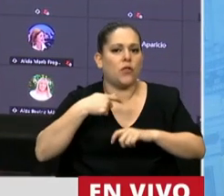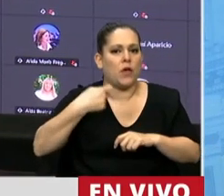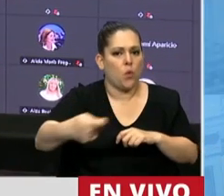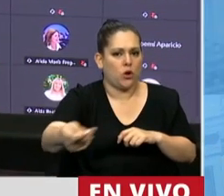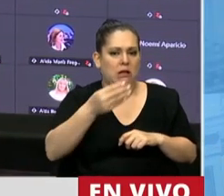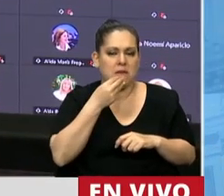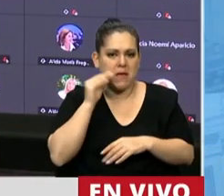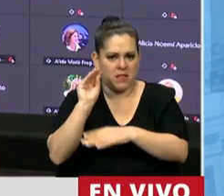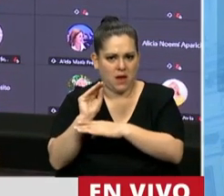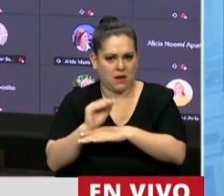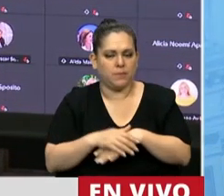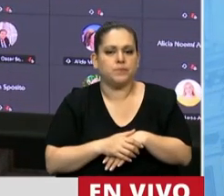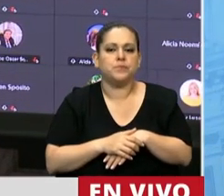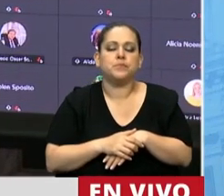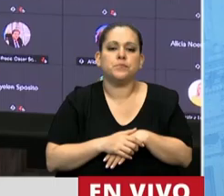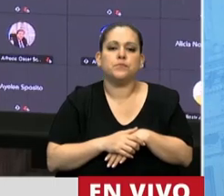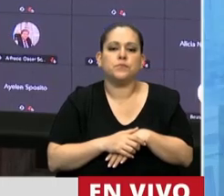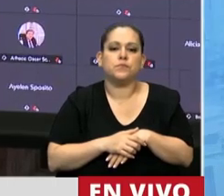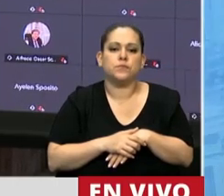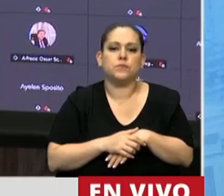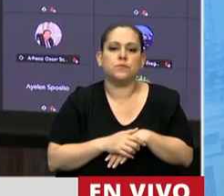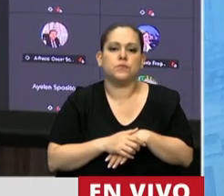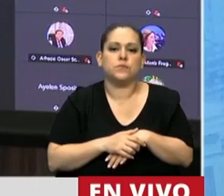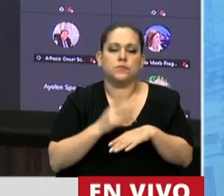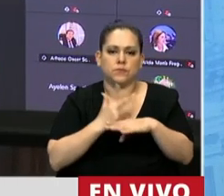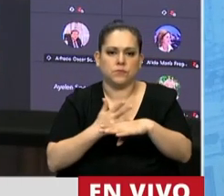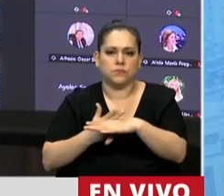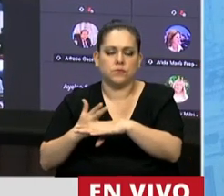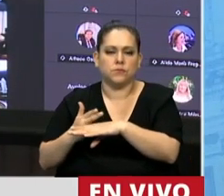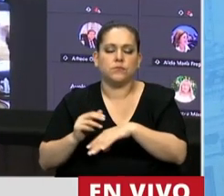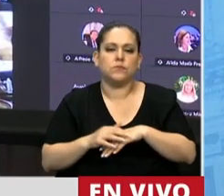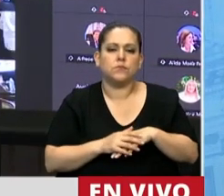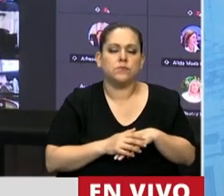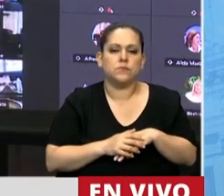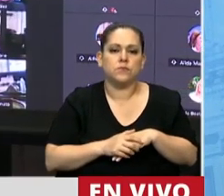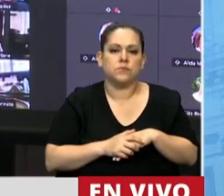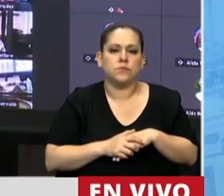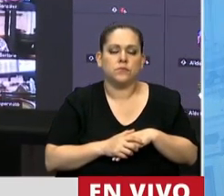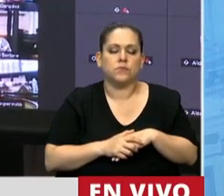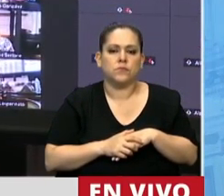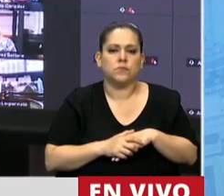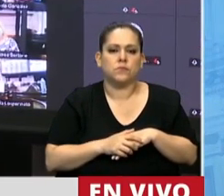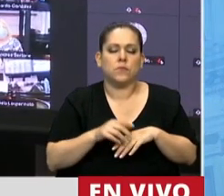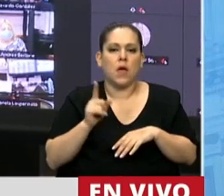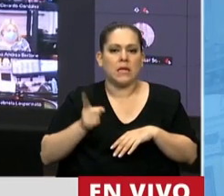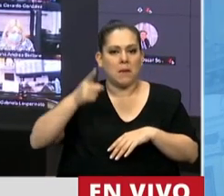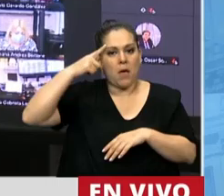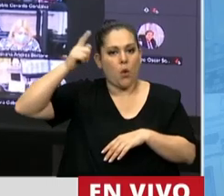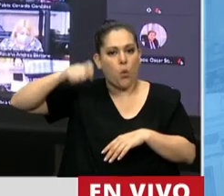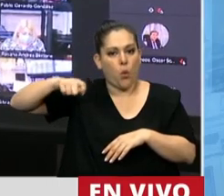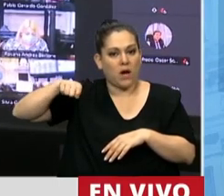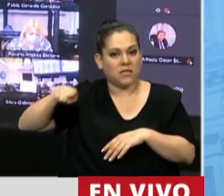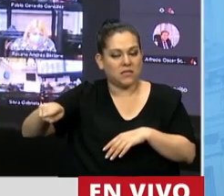alimentaria y por supuesto dejar al arbitrio de los jueces intervinientes